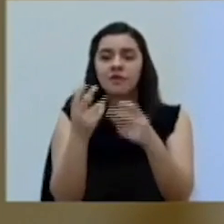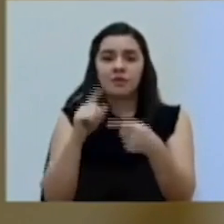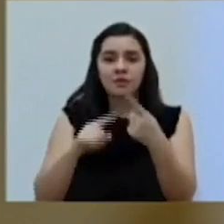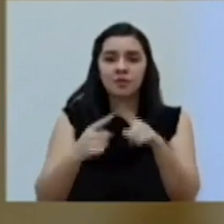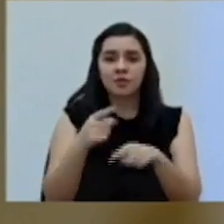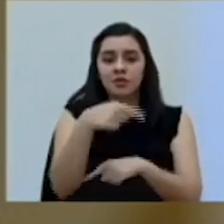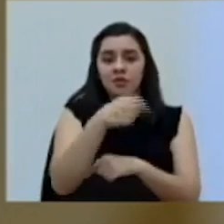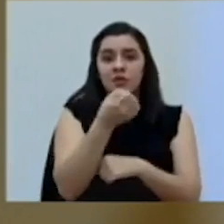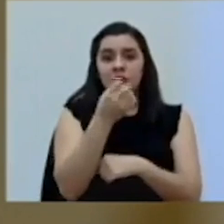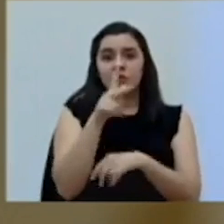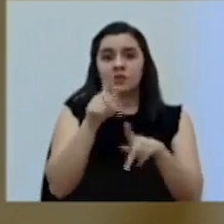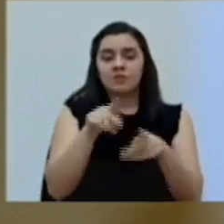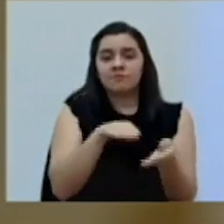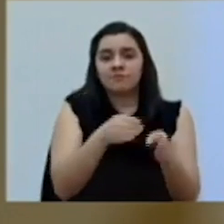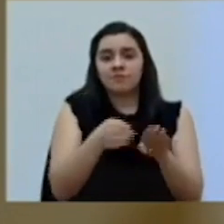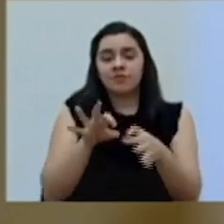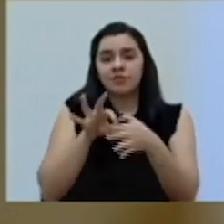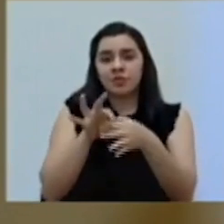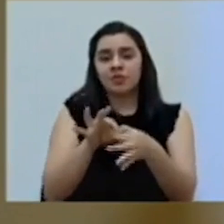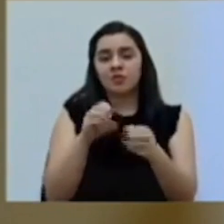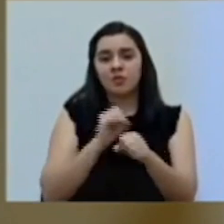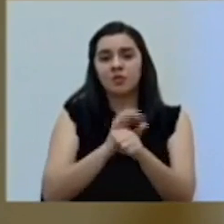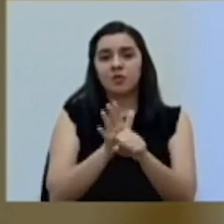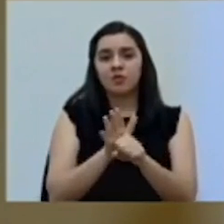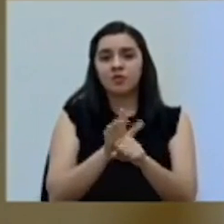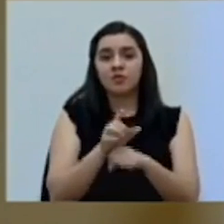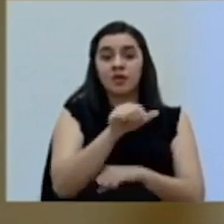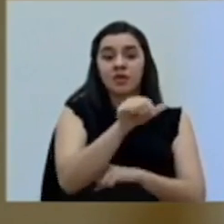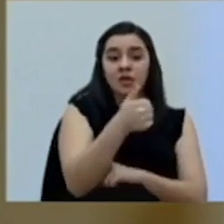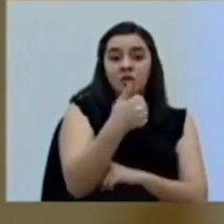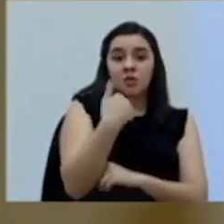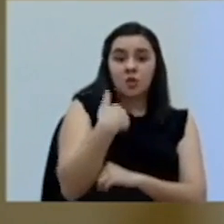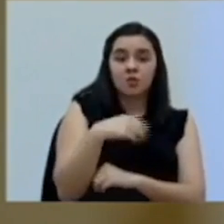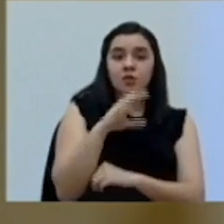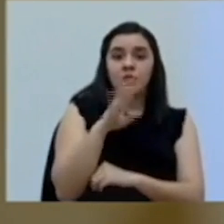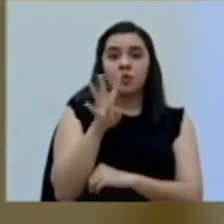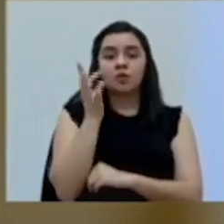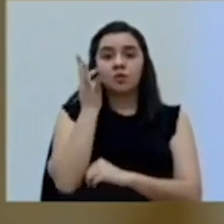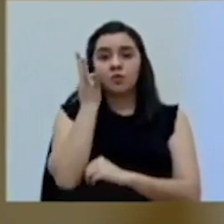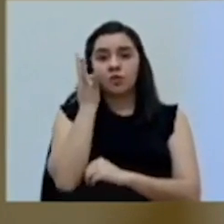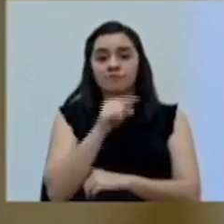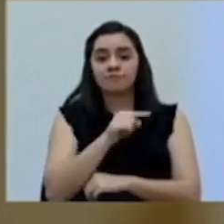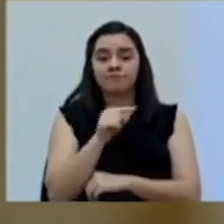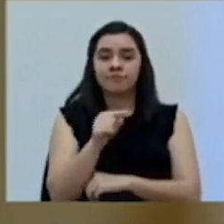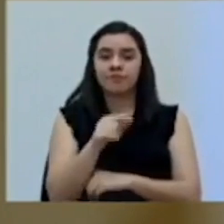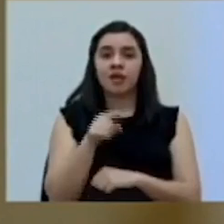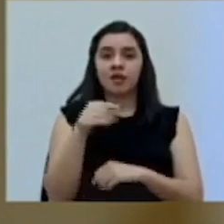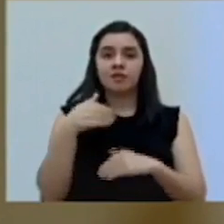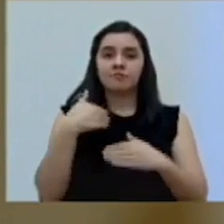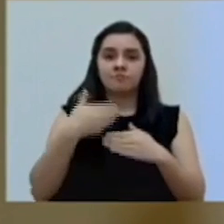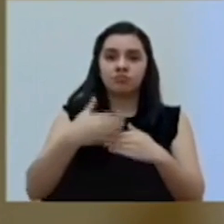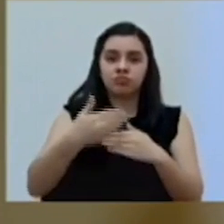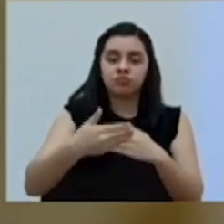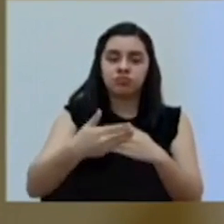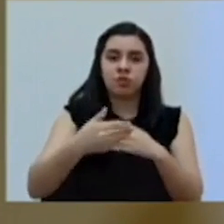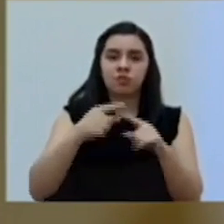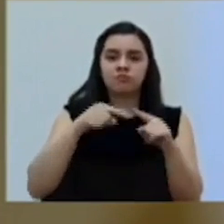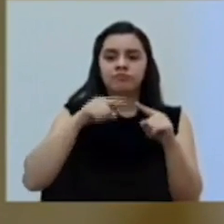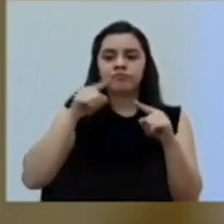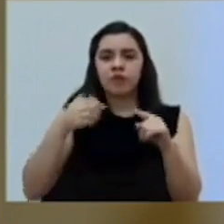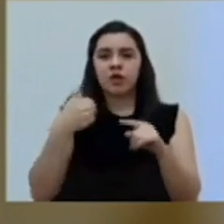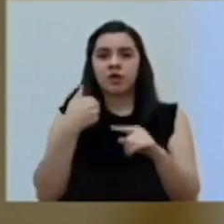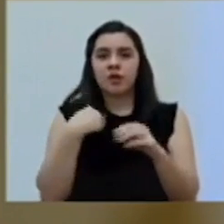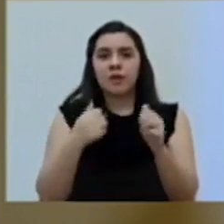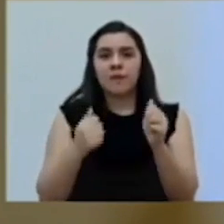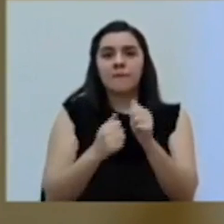fallecido relacionados al COVID-19. Son 10 hombres y 4 mujeres. Así como se ha mantenido la tendencia de que hay